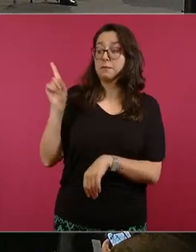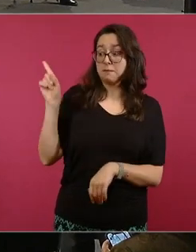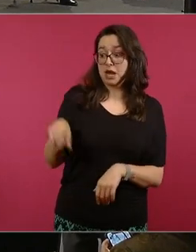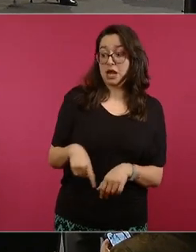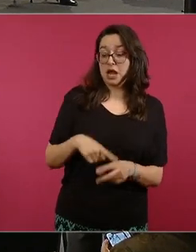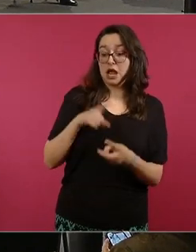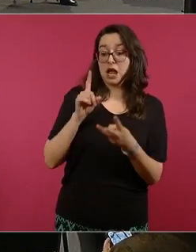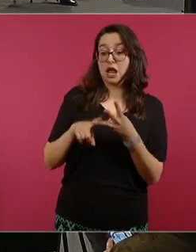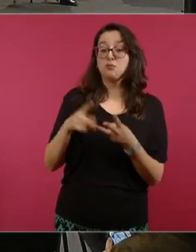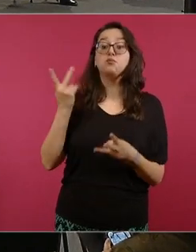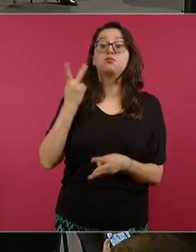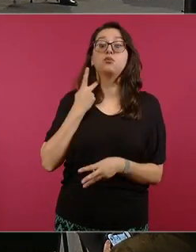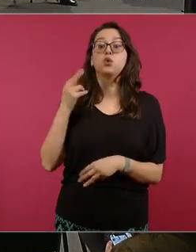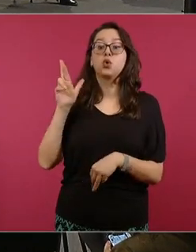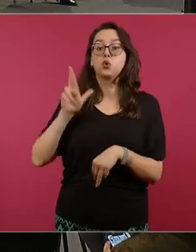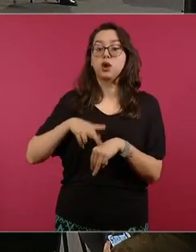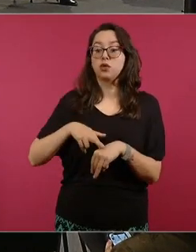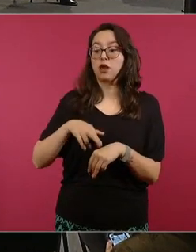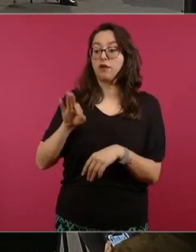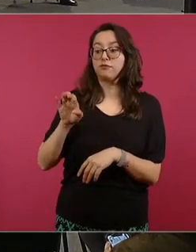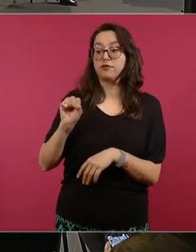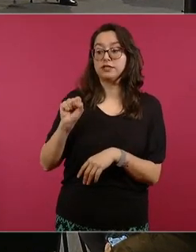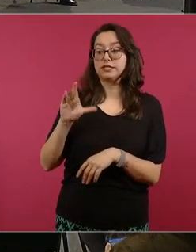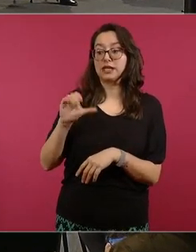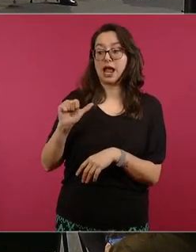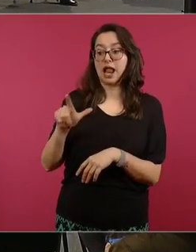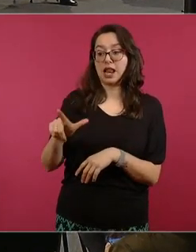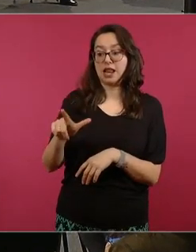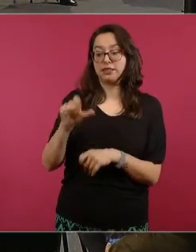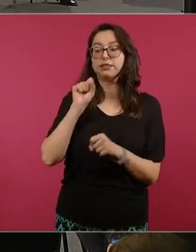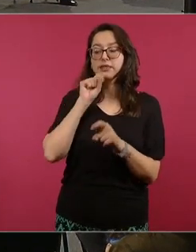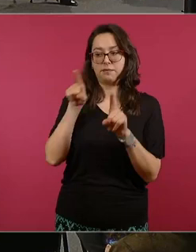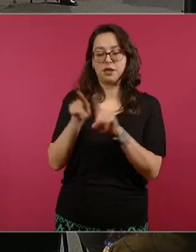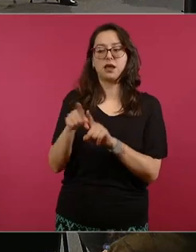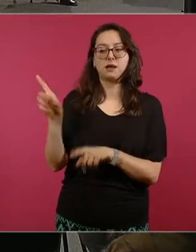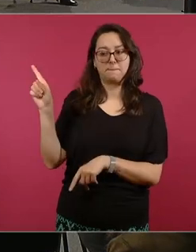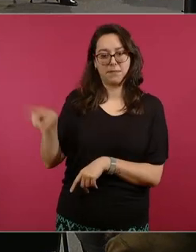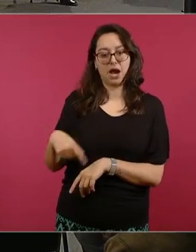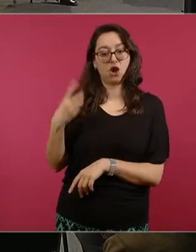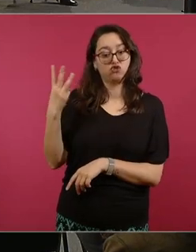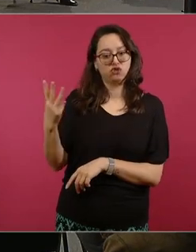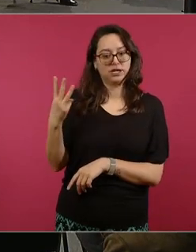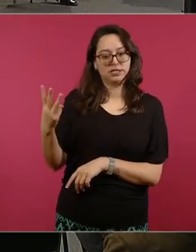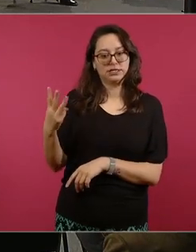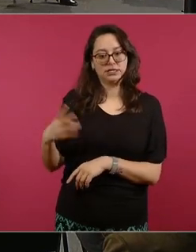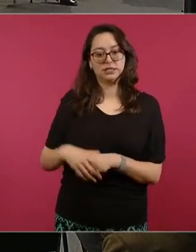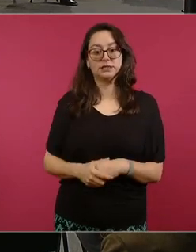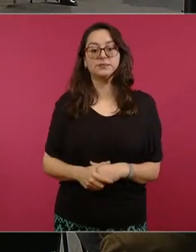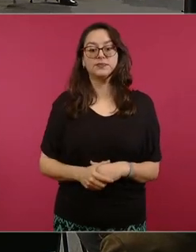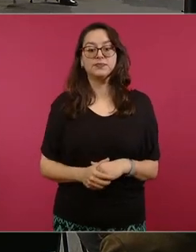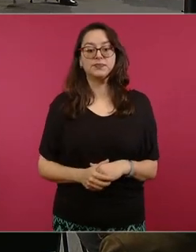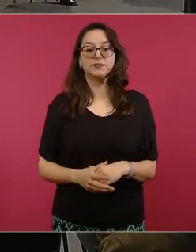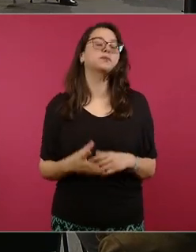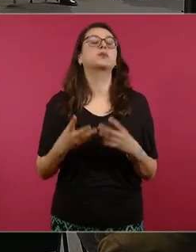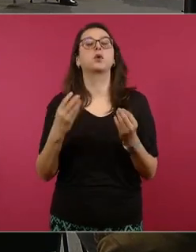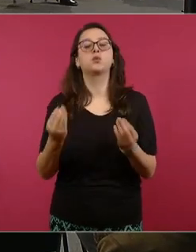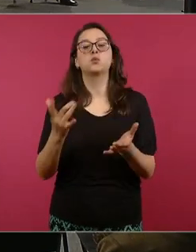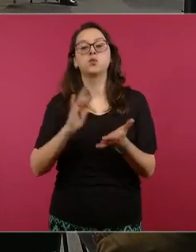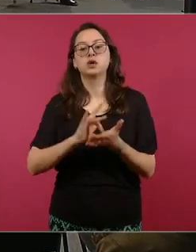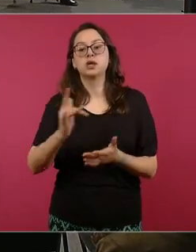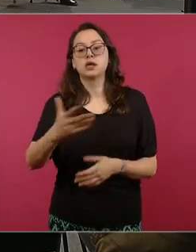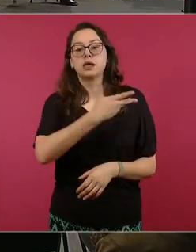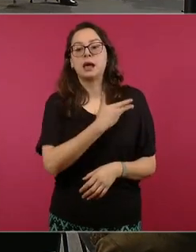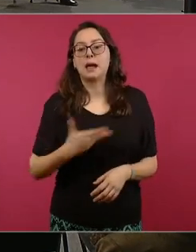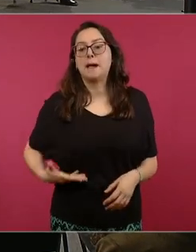procuradora fiscal muchas gracias presidente no me presenté ofrezco una disculpa a los